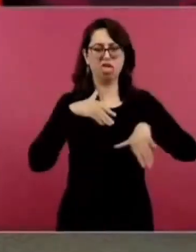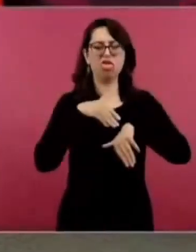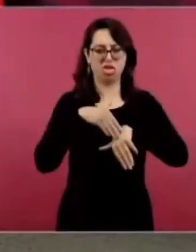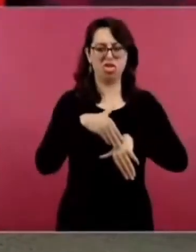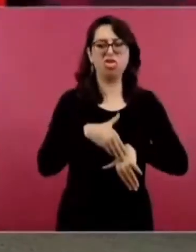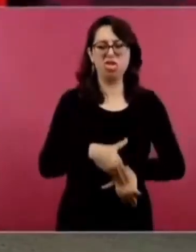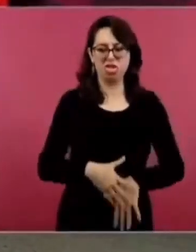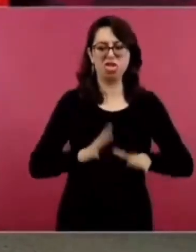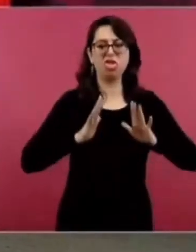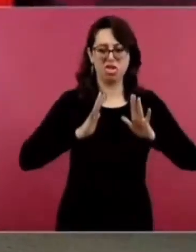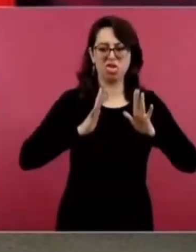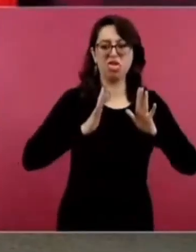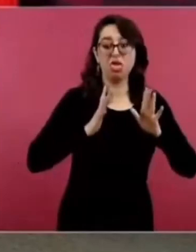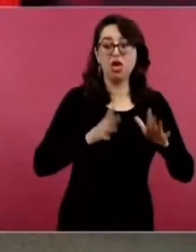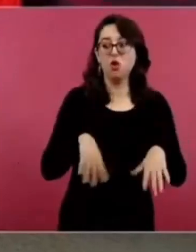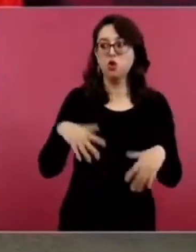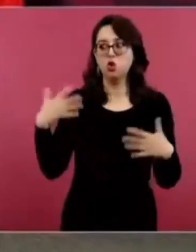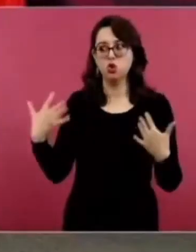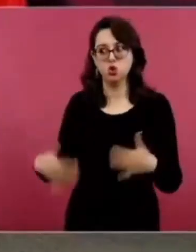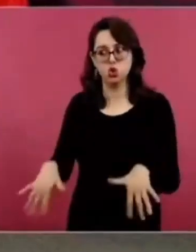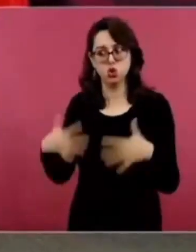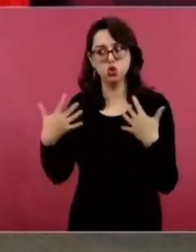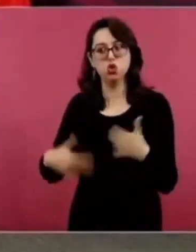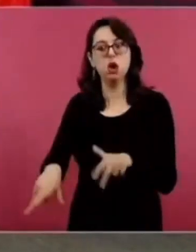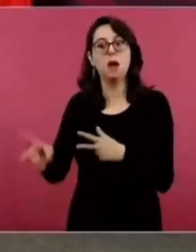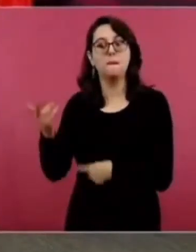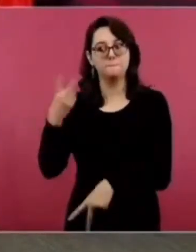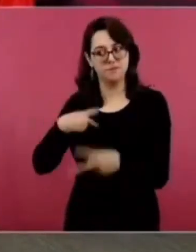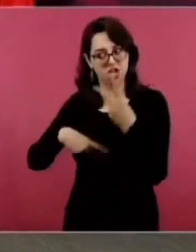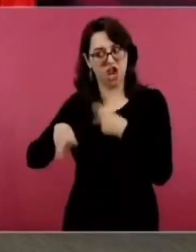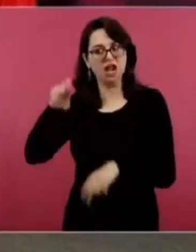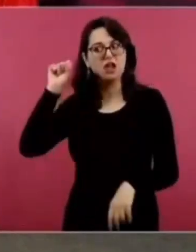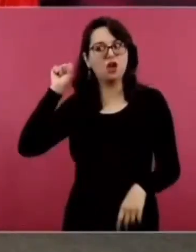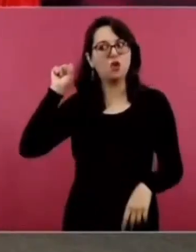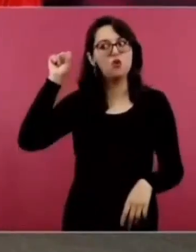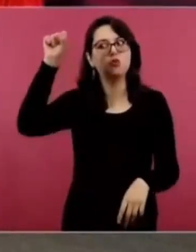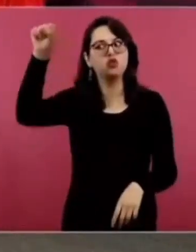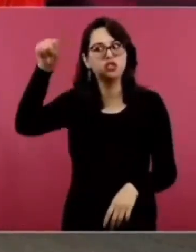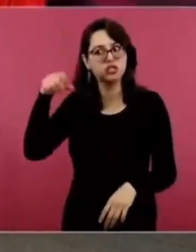que ahí viene el comunismo. ¿Se acuerdan cómo decían que